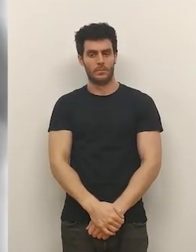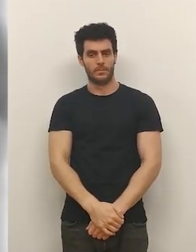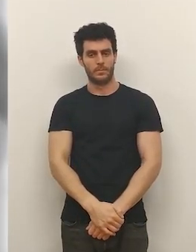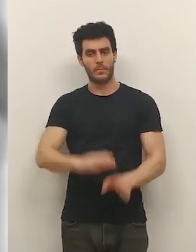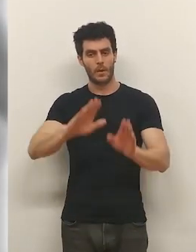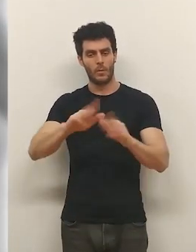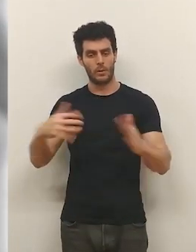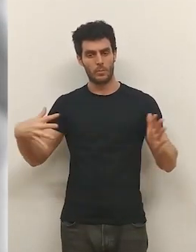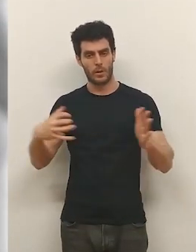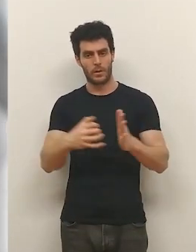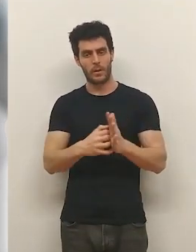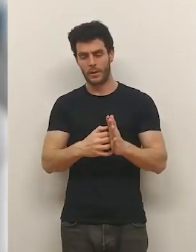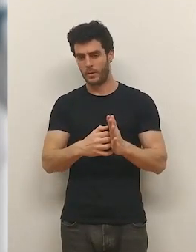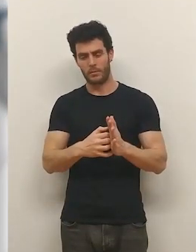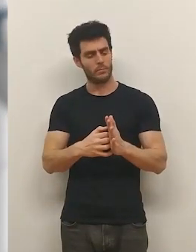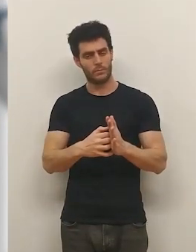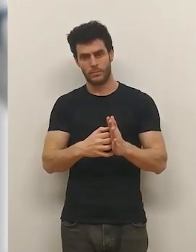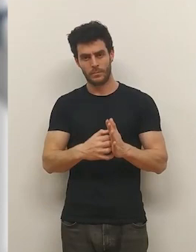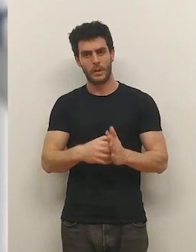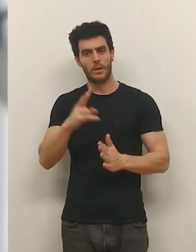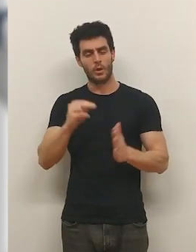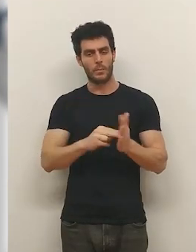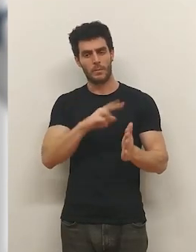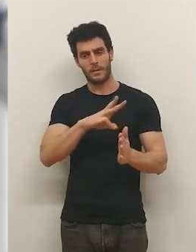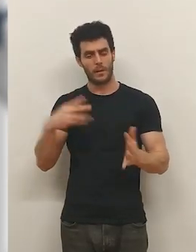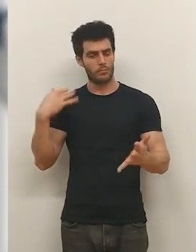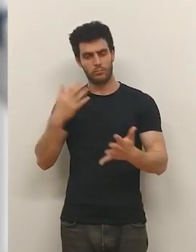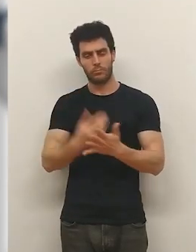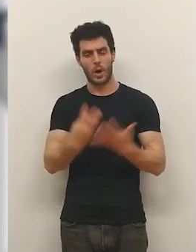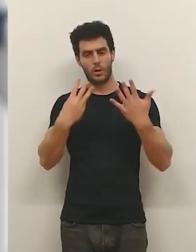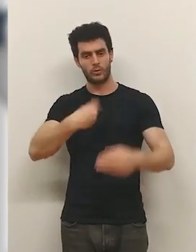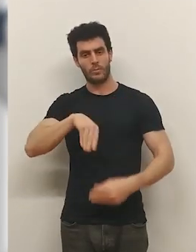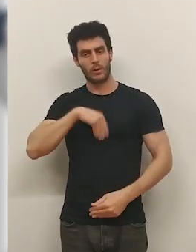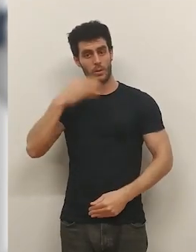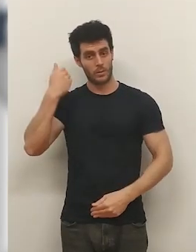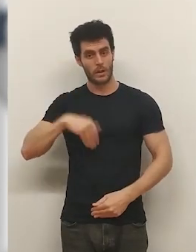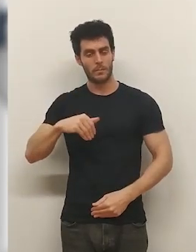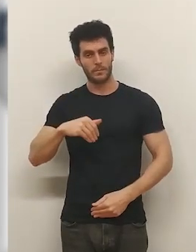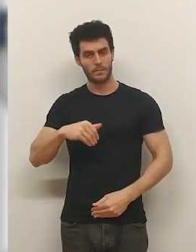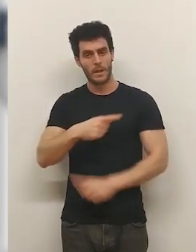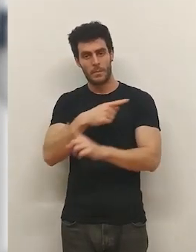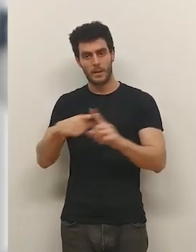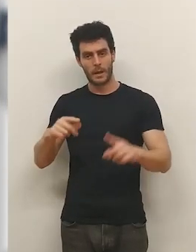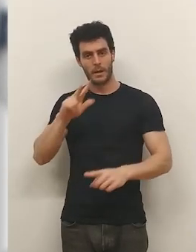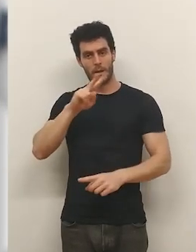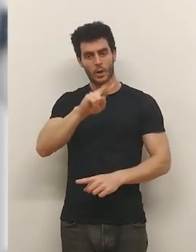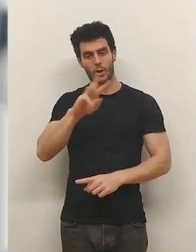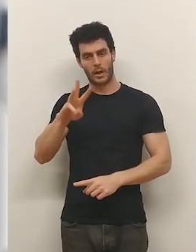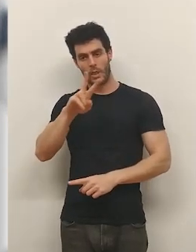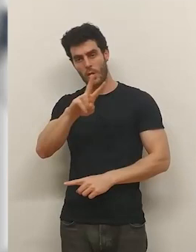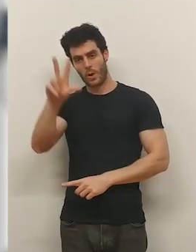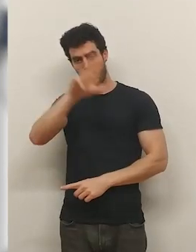Es el último accidente de una lista negra, la de 2023... ...con ocho fallecidos... ...la mitad en la Nacional